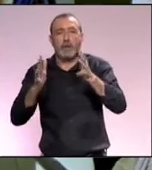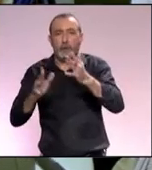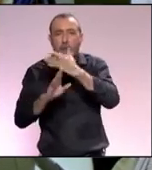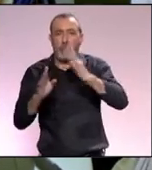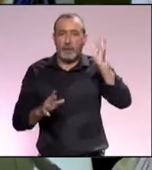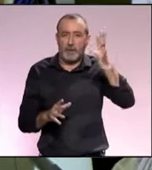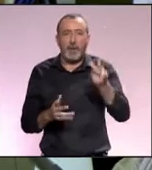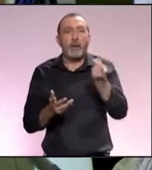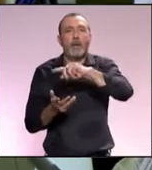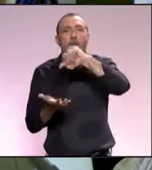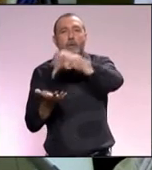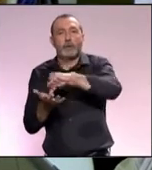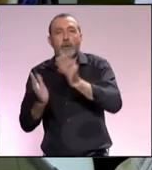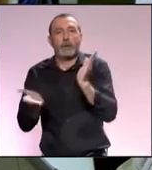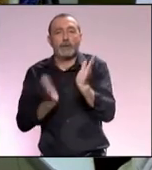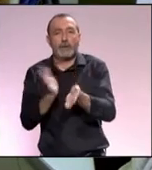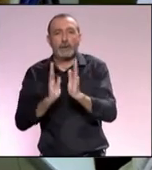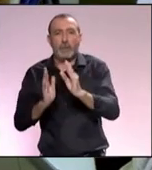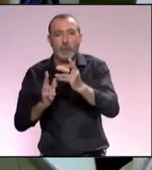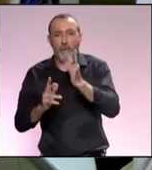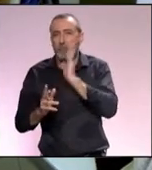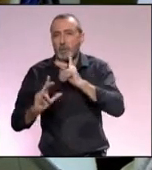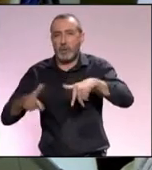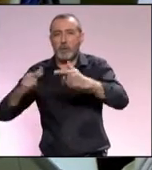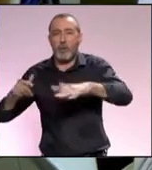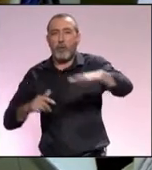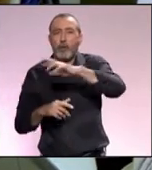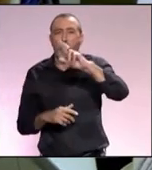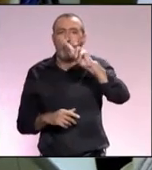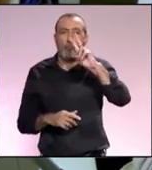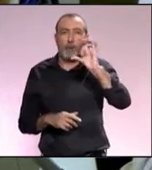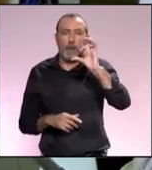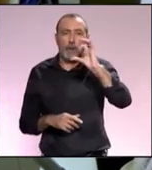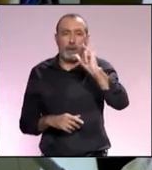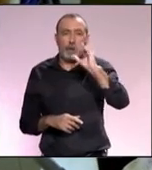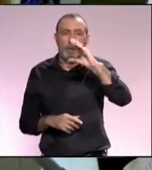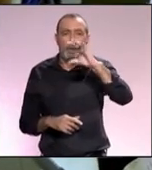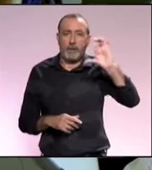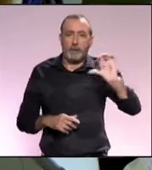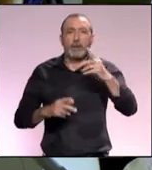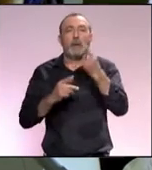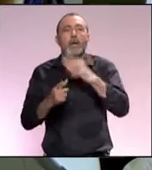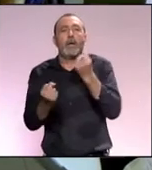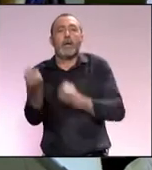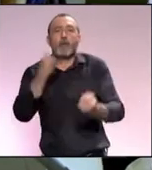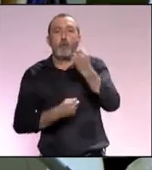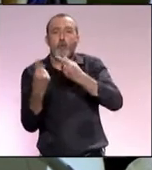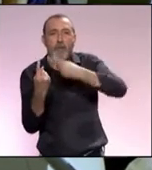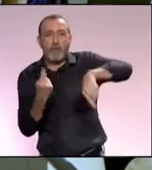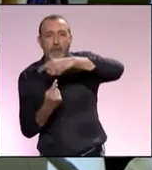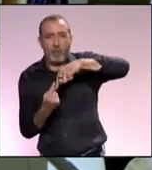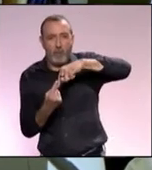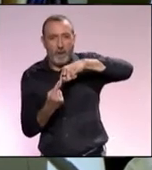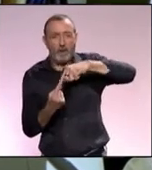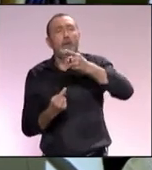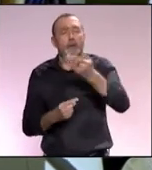Ambiental, desde el Centro de Tratamiento de Residuos de los Ruices, hablamos de economía circular, tan importante que es ahora